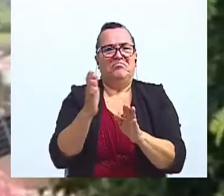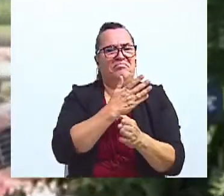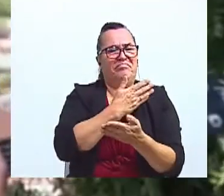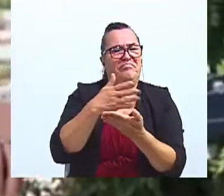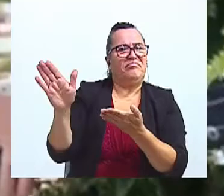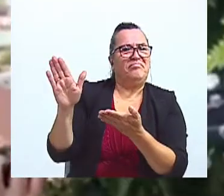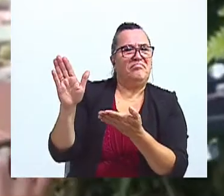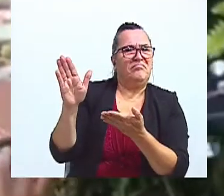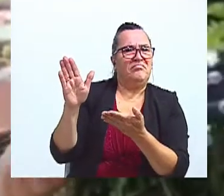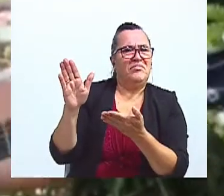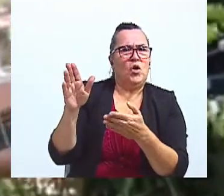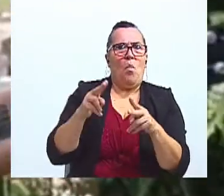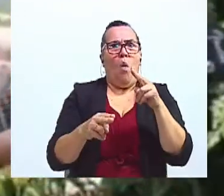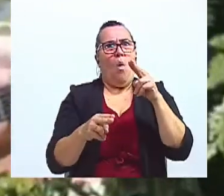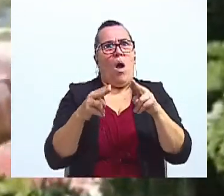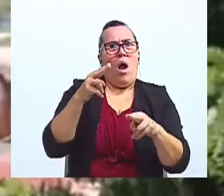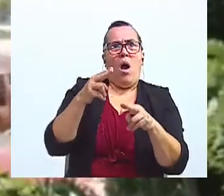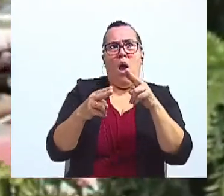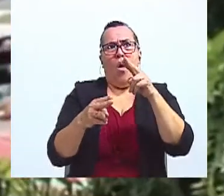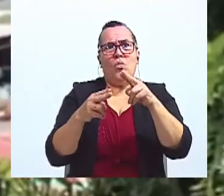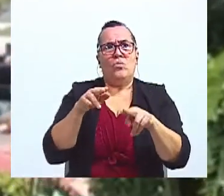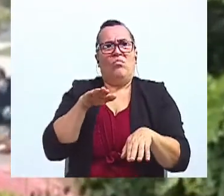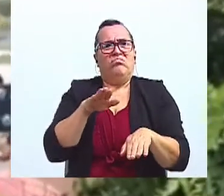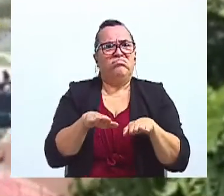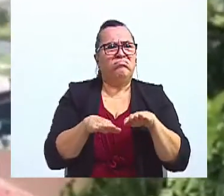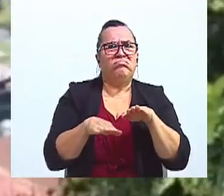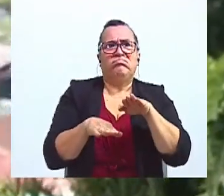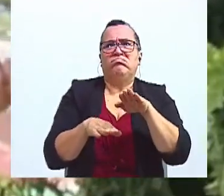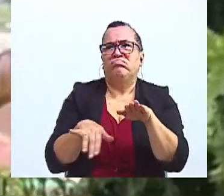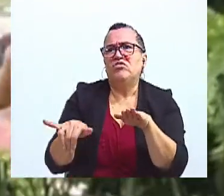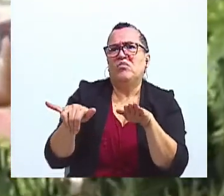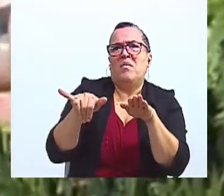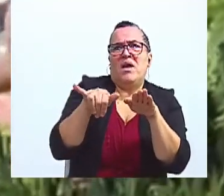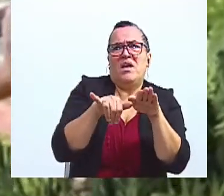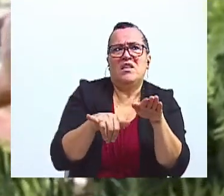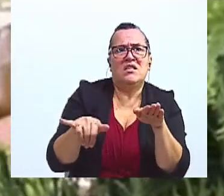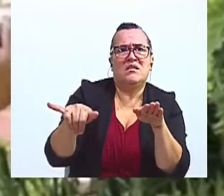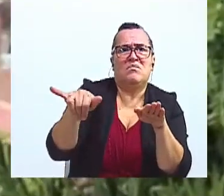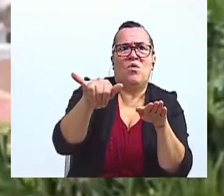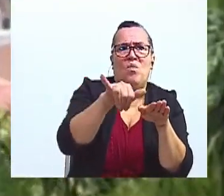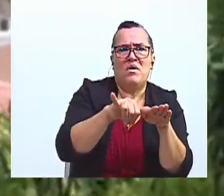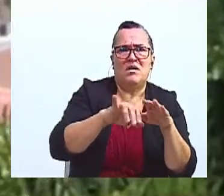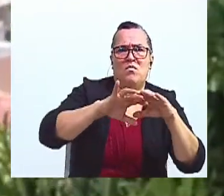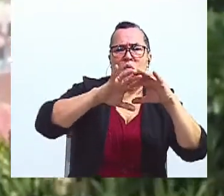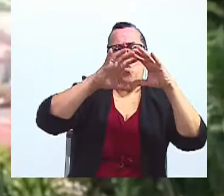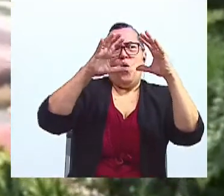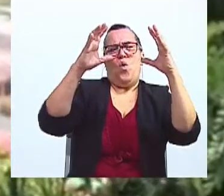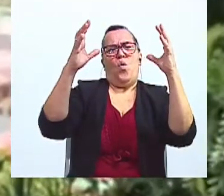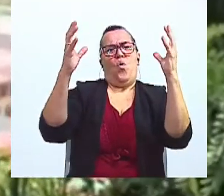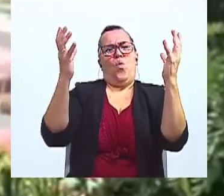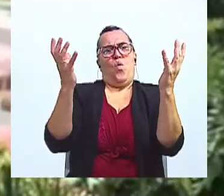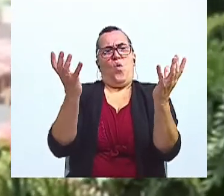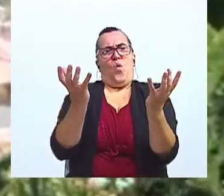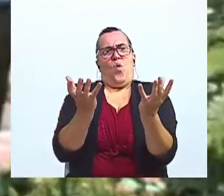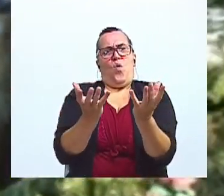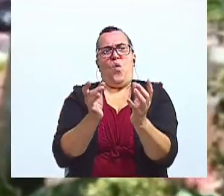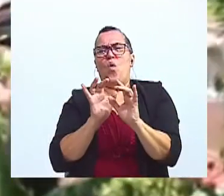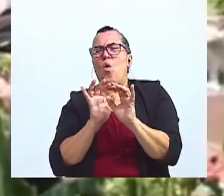automático Desde el oriente hibernando de